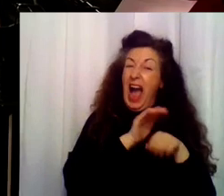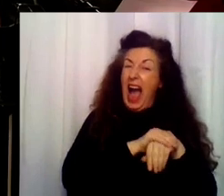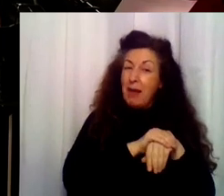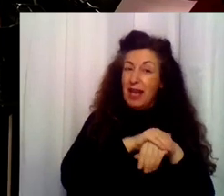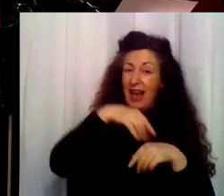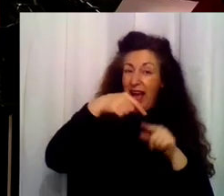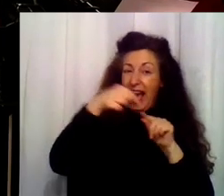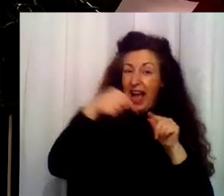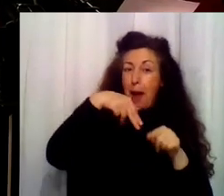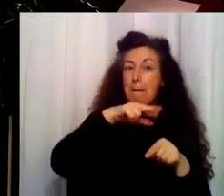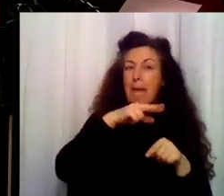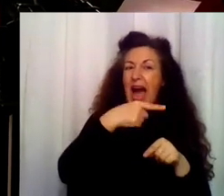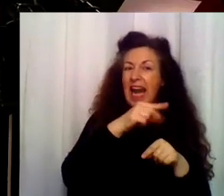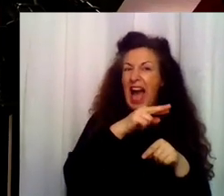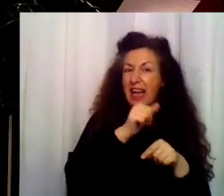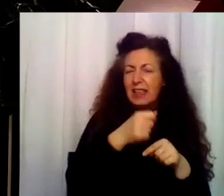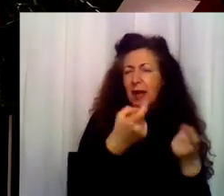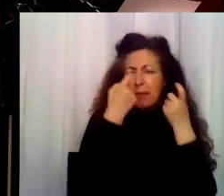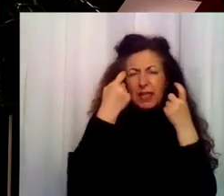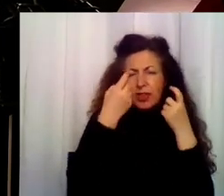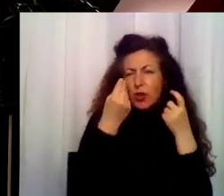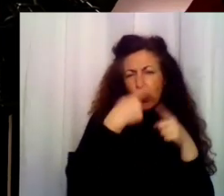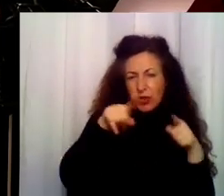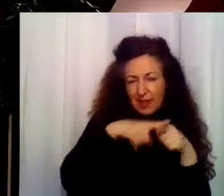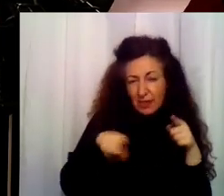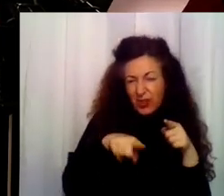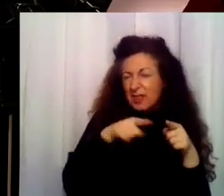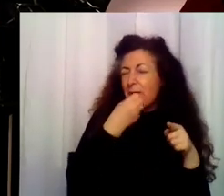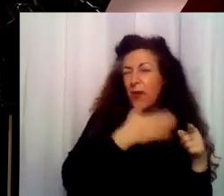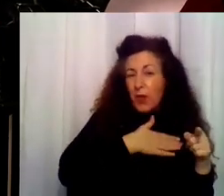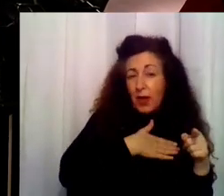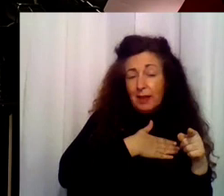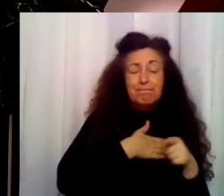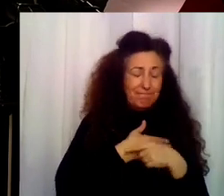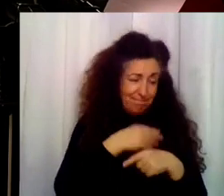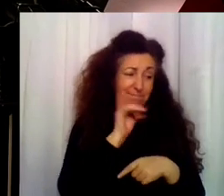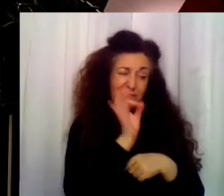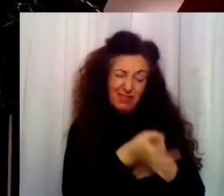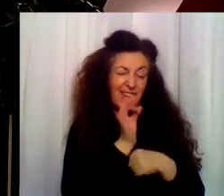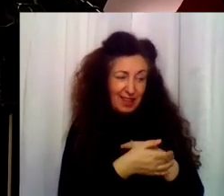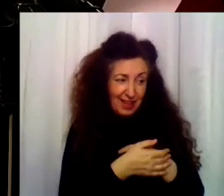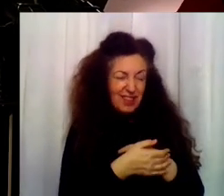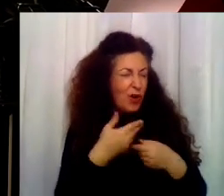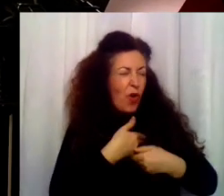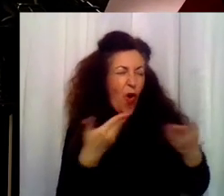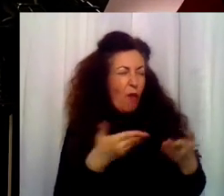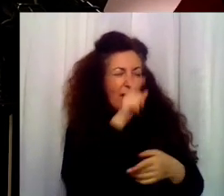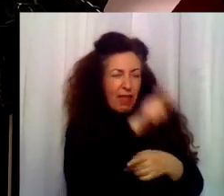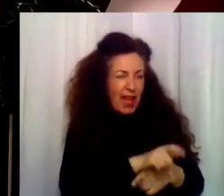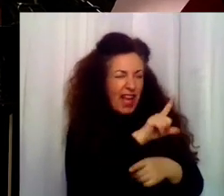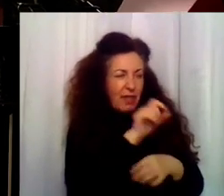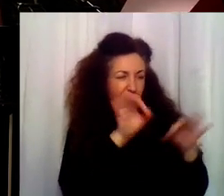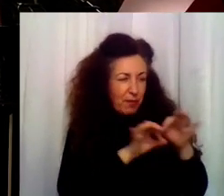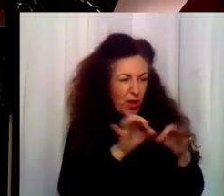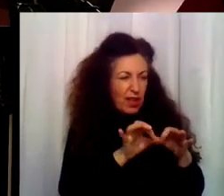Habría sido tan buena madre. Sin duda. Teníamos mucha confianza en ella. ¿Y en mí? Tú lo tendrás más fácil.